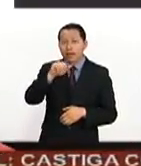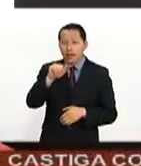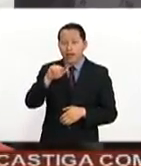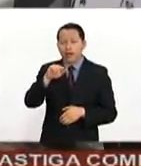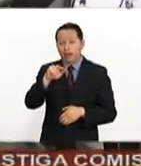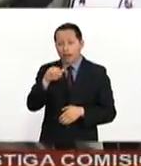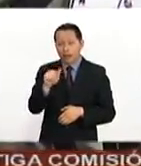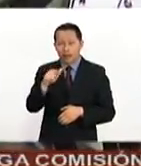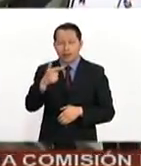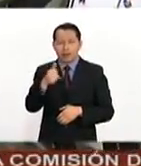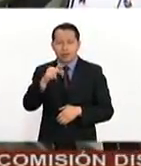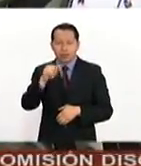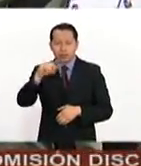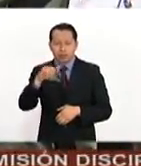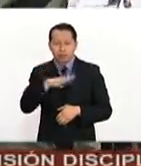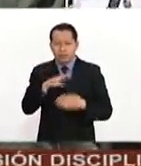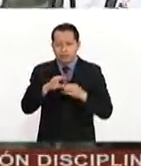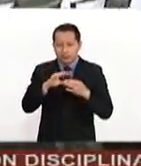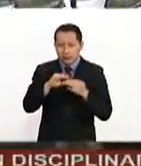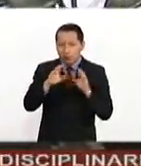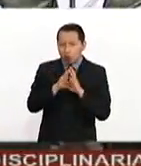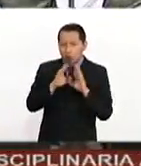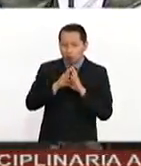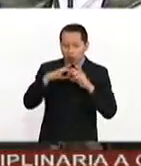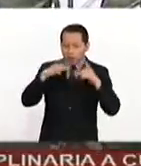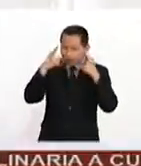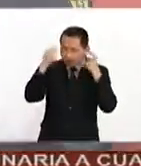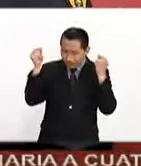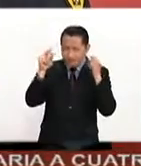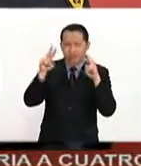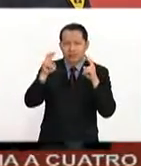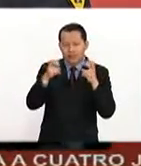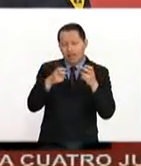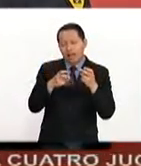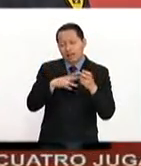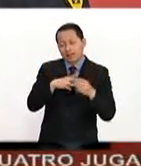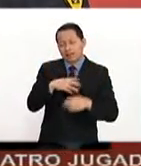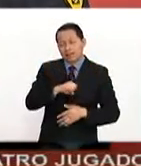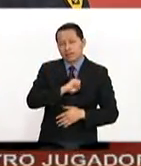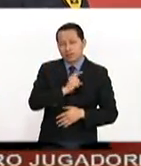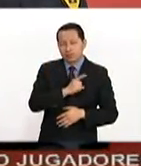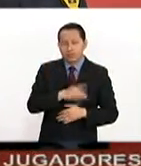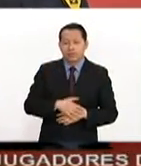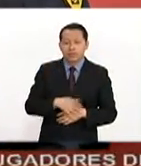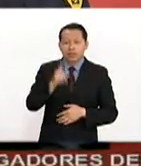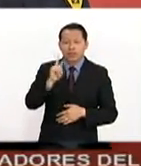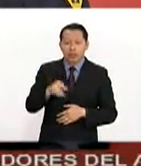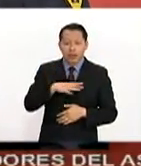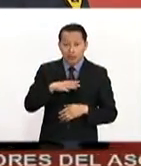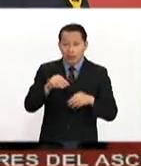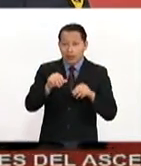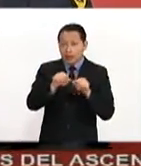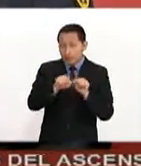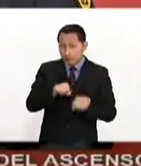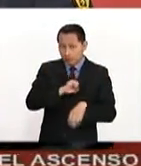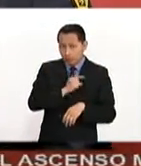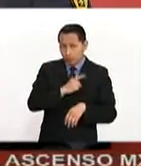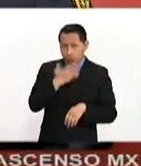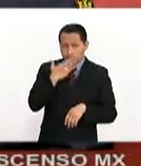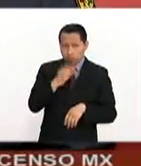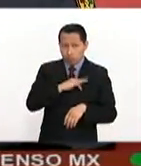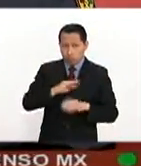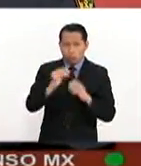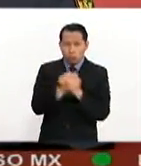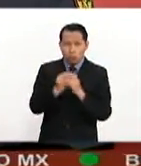Monola Gallardo hablan sobre la Escuela Militar de Graduados de Sanidad El sistema educativo militar está aperturado para la formación de